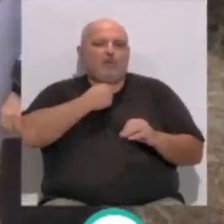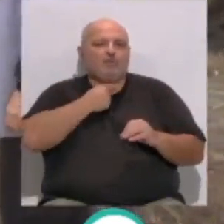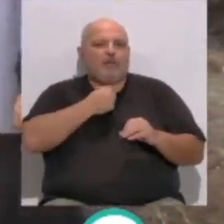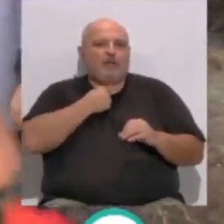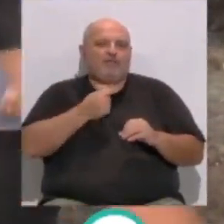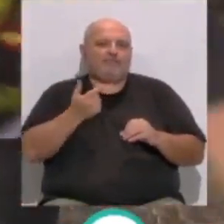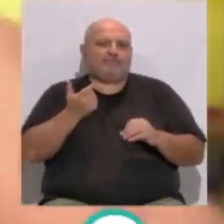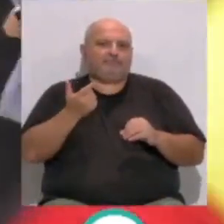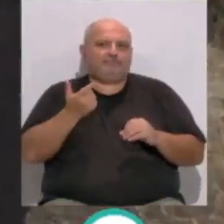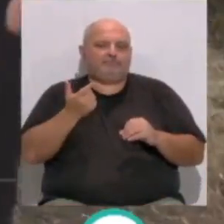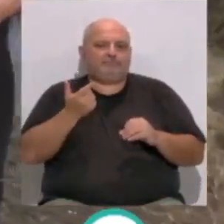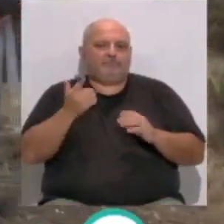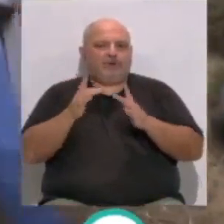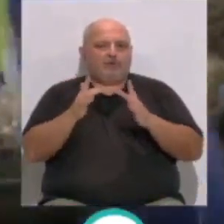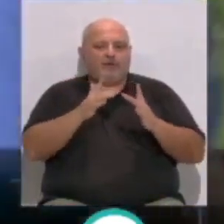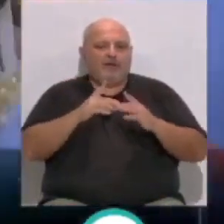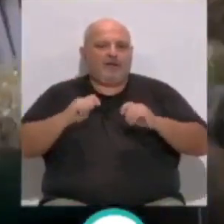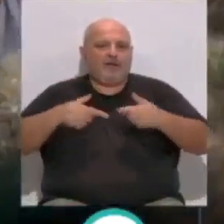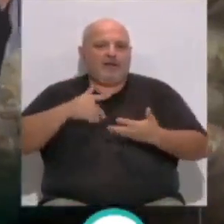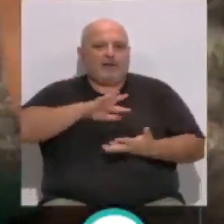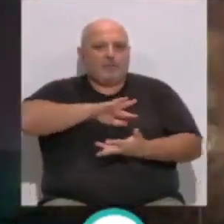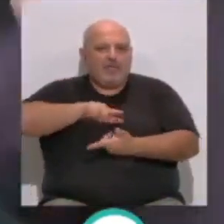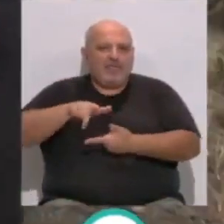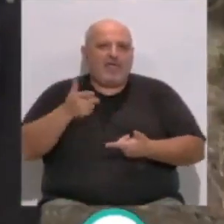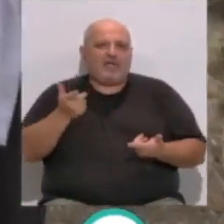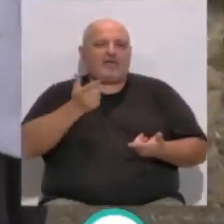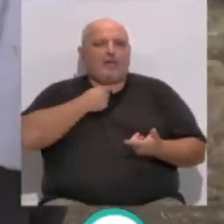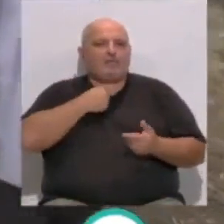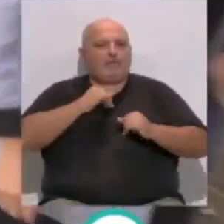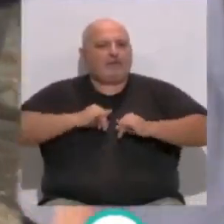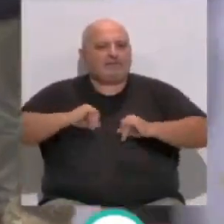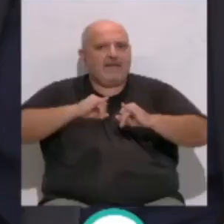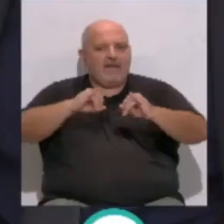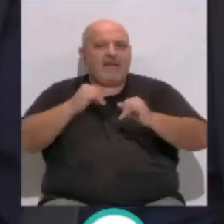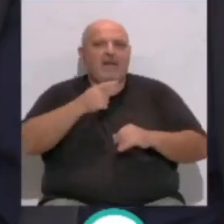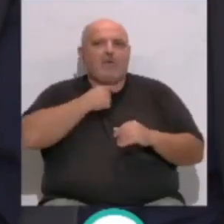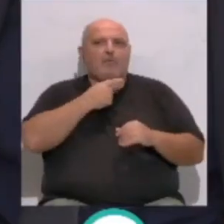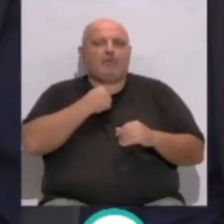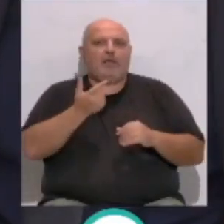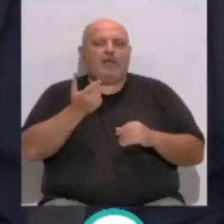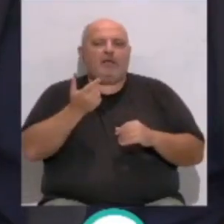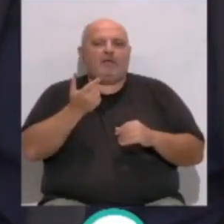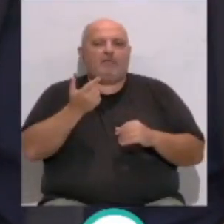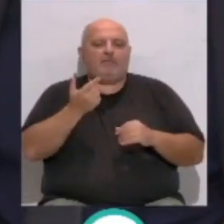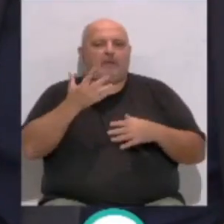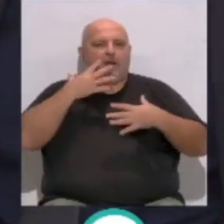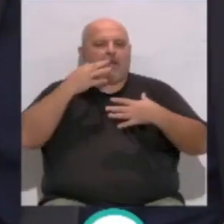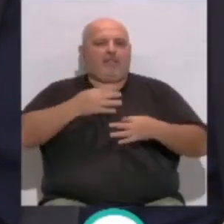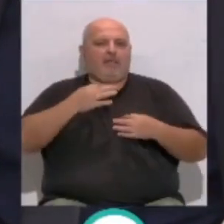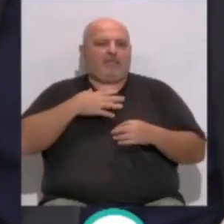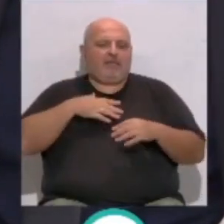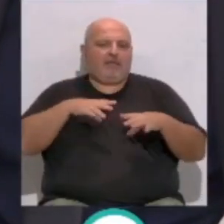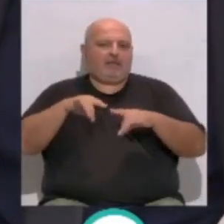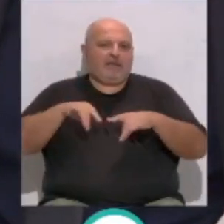contactar con la naturaleza, que les gusta pasear, que les gusta ver la realidad de nuestra